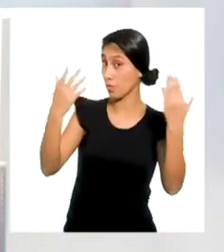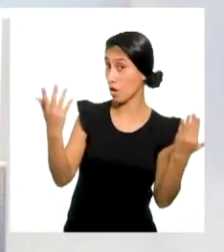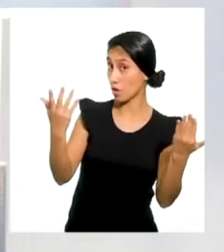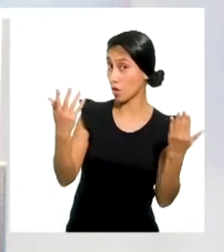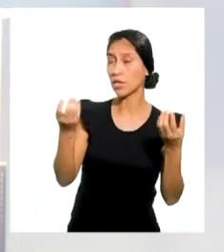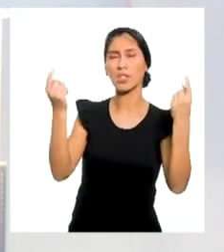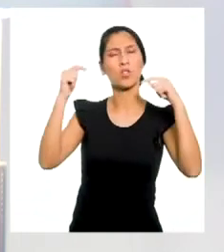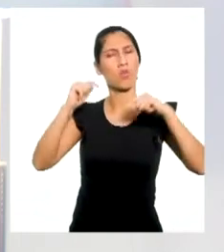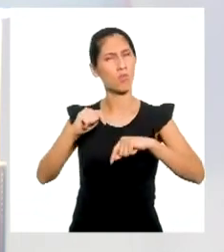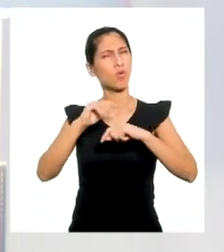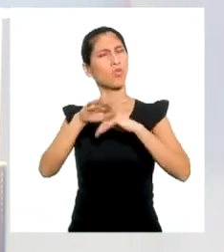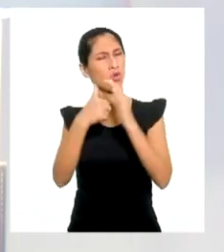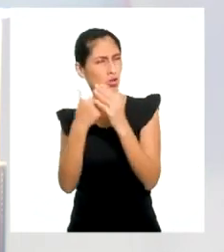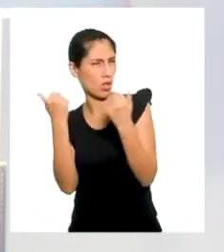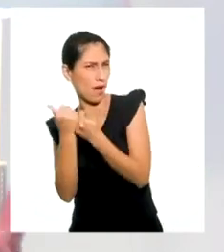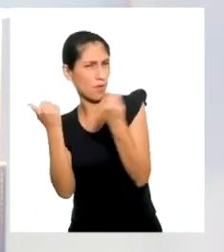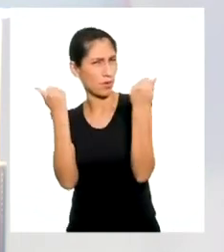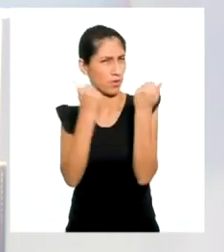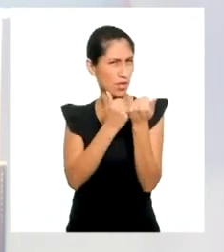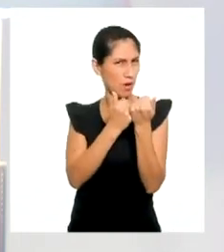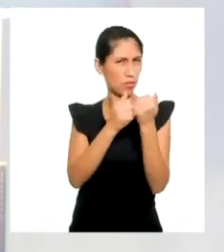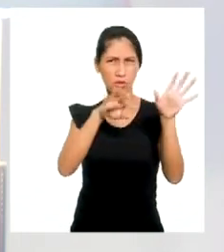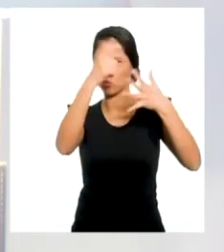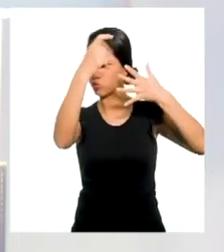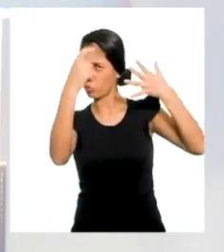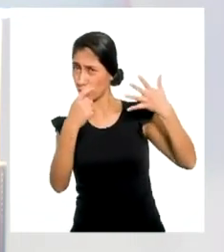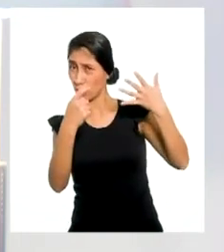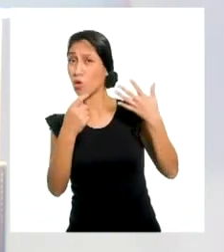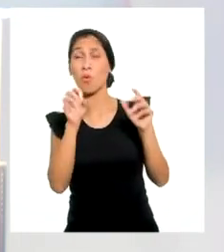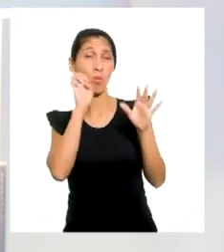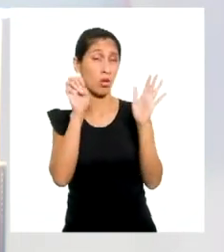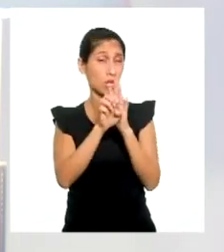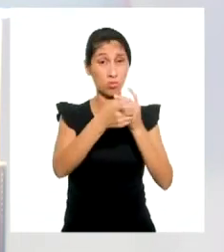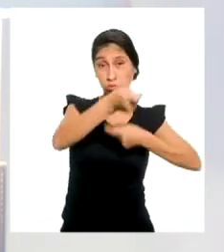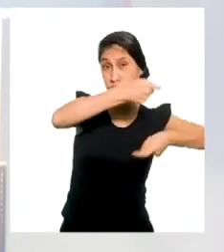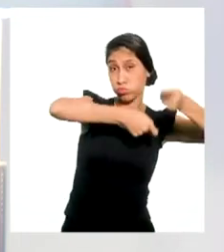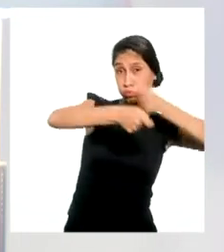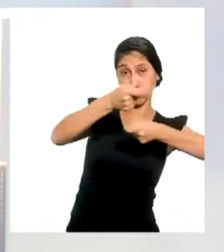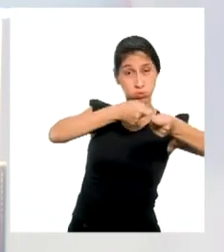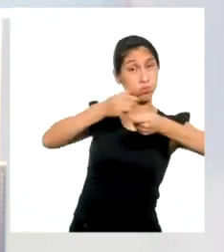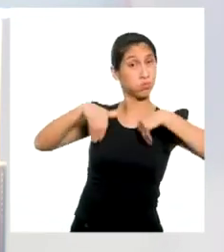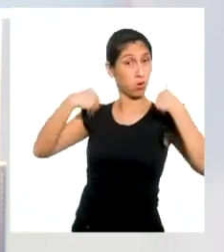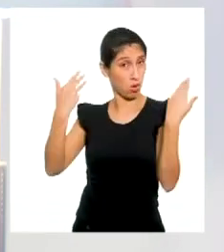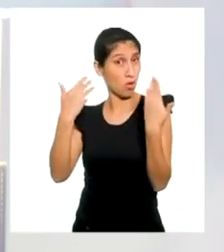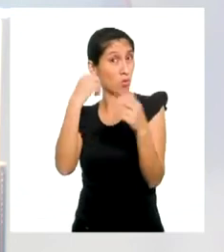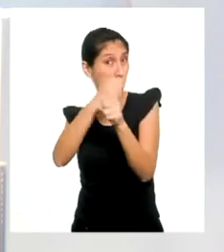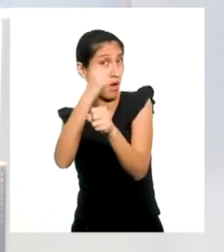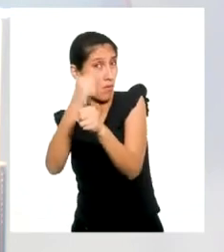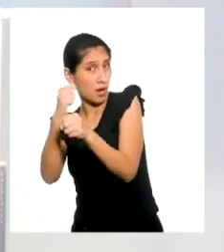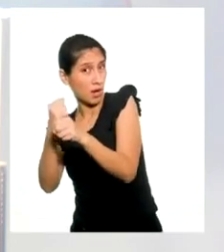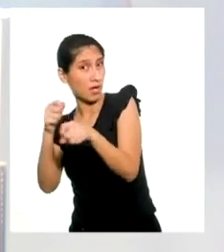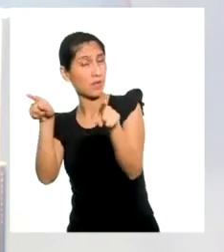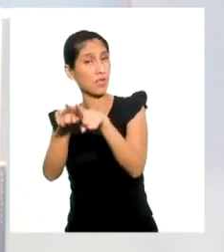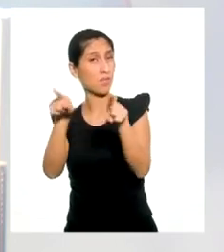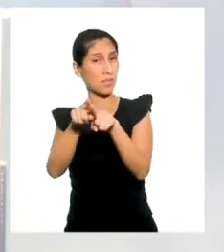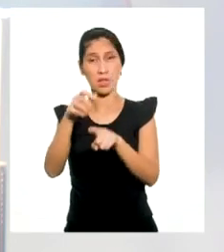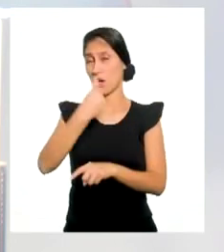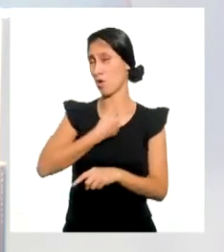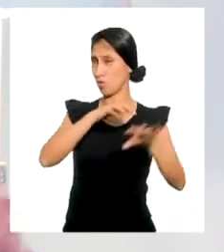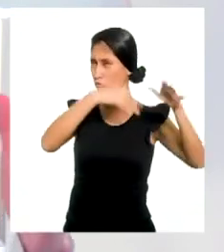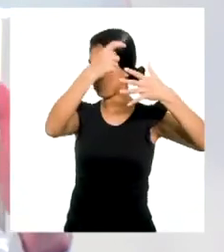aportamos a nuestras actividades, como el emprendimiento que podamos estar llevando a cabo, o a nuestras actividades